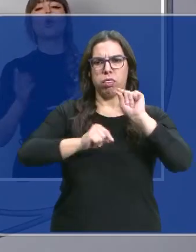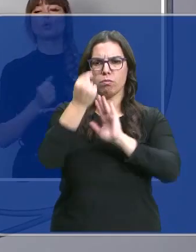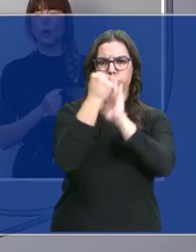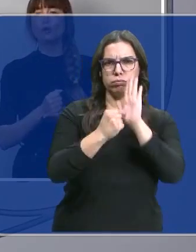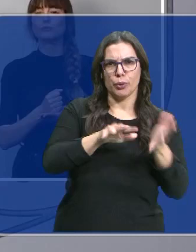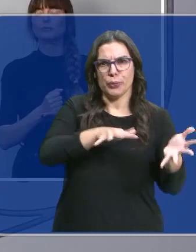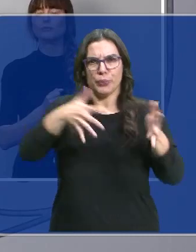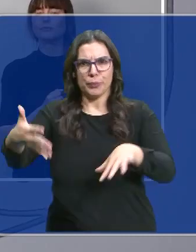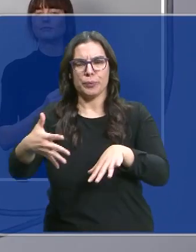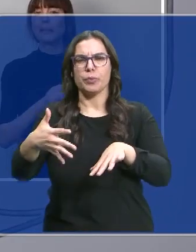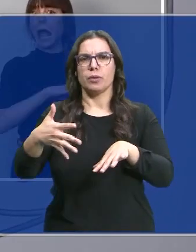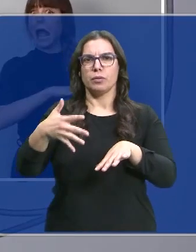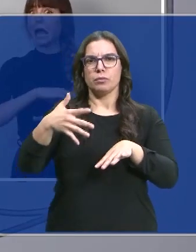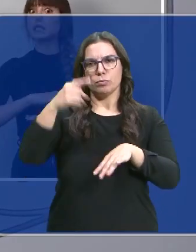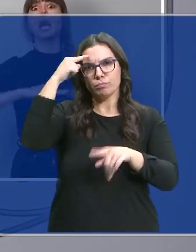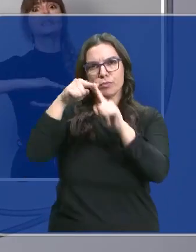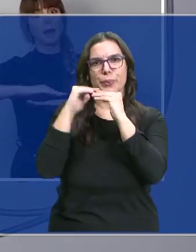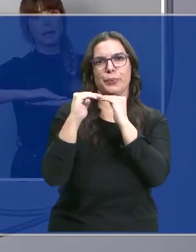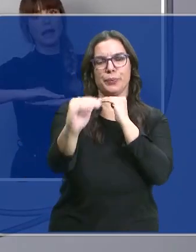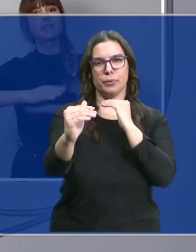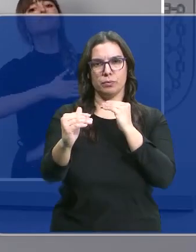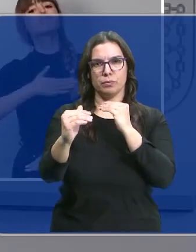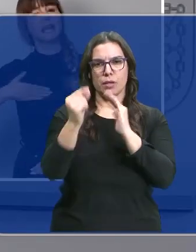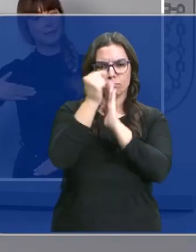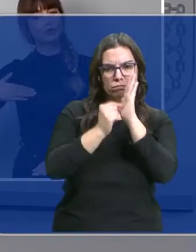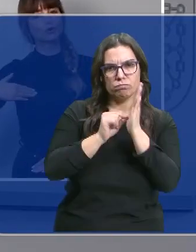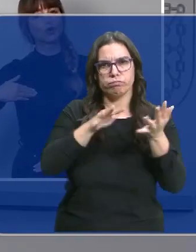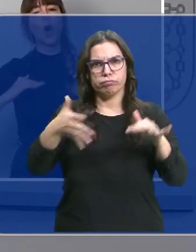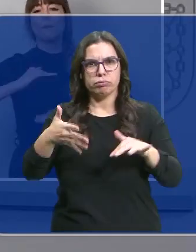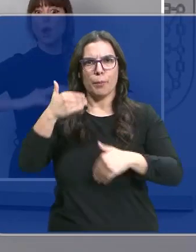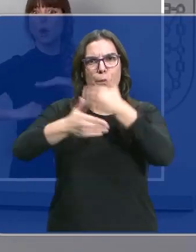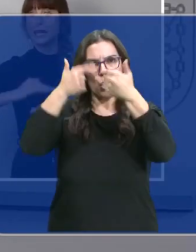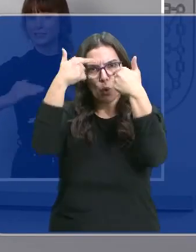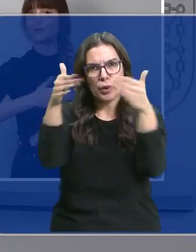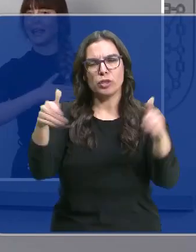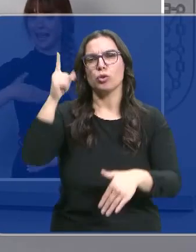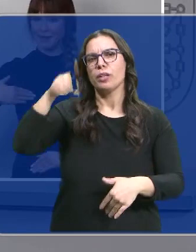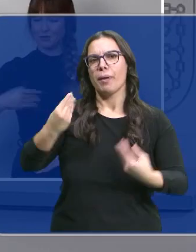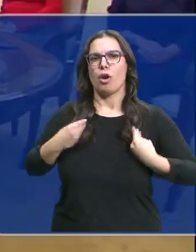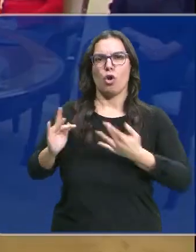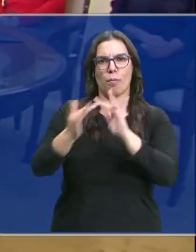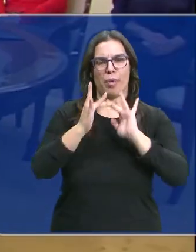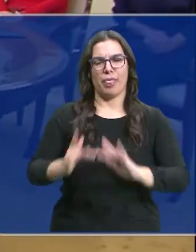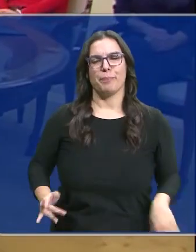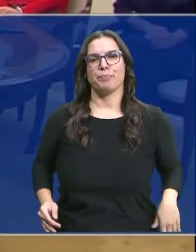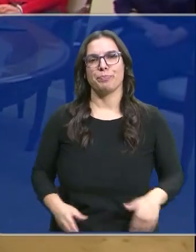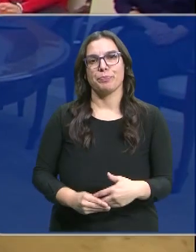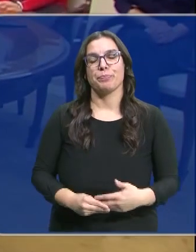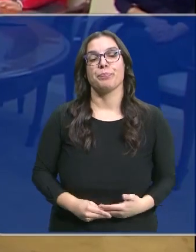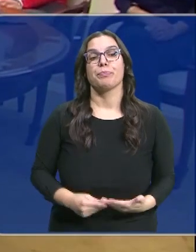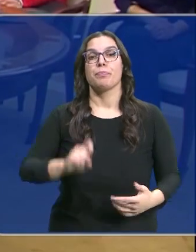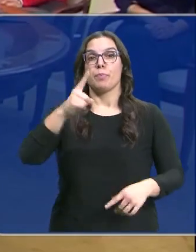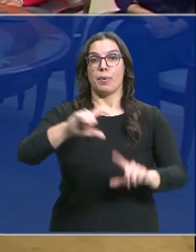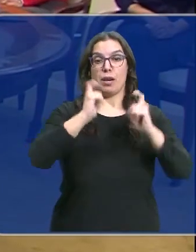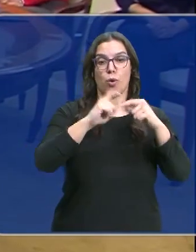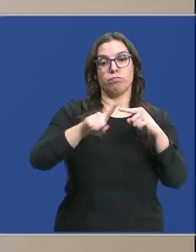esa agenda de estabilidad, esa agenda de progreso y esa agenda de convivencia. Tras esta primera